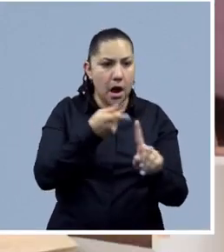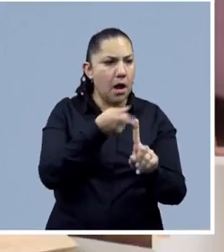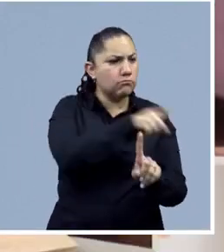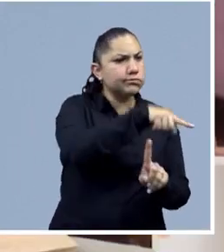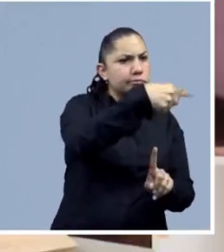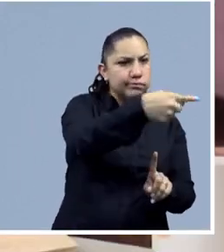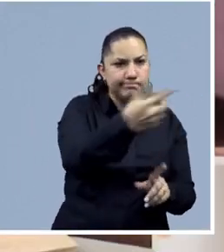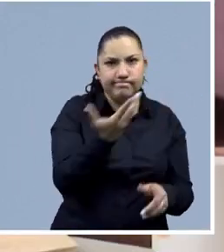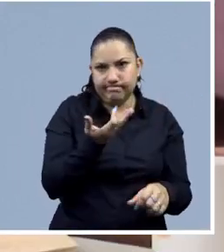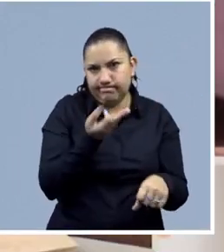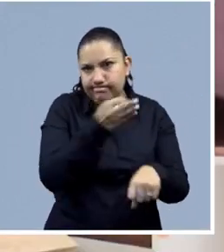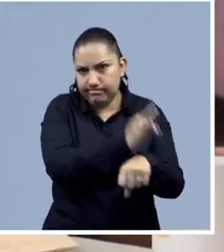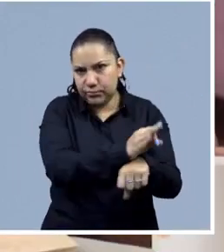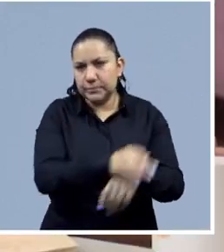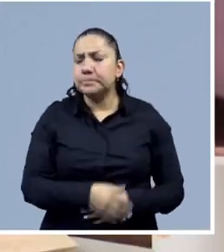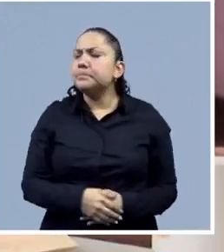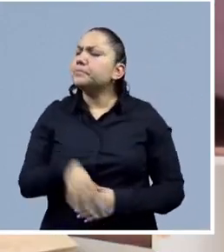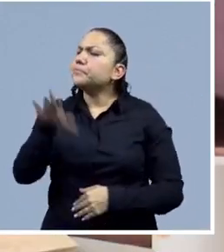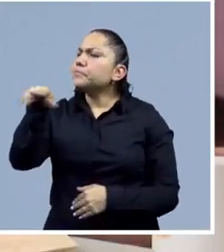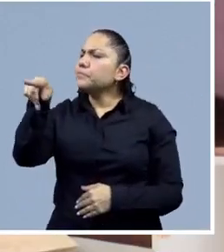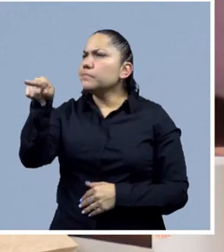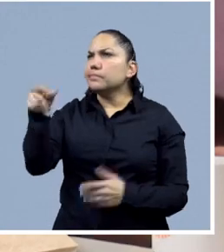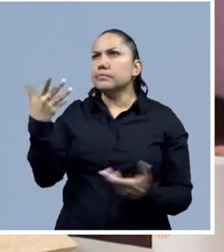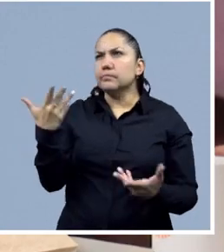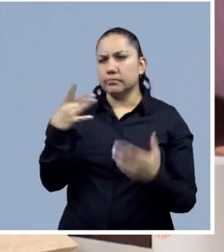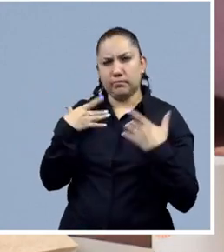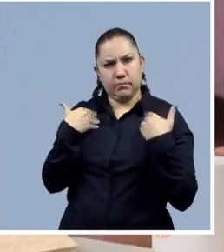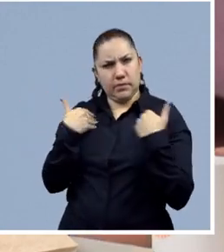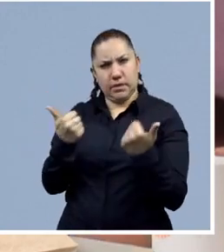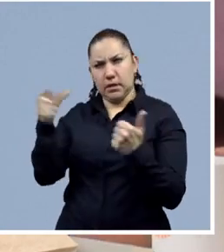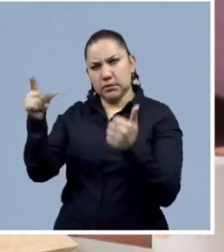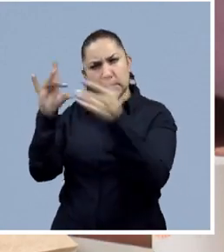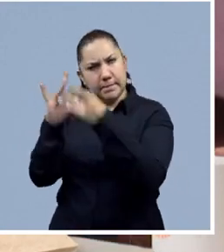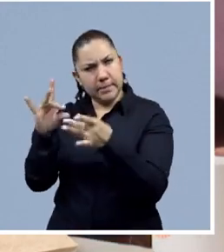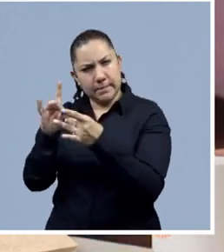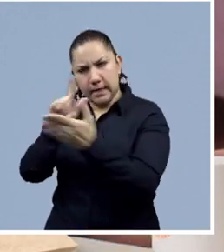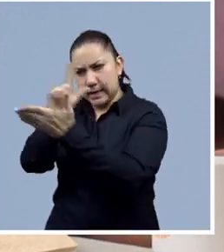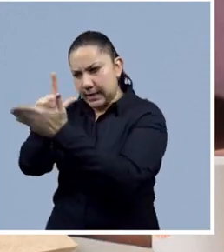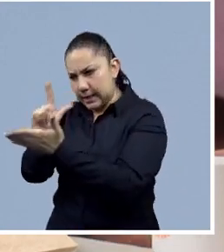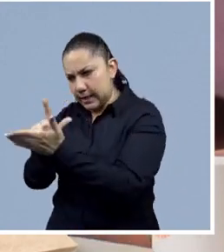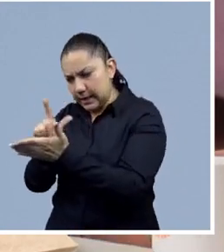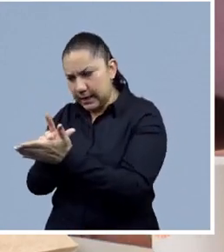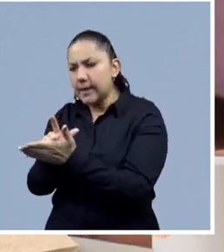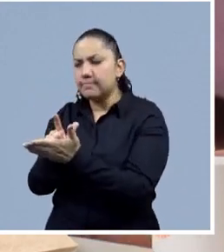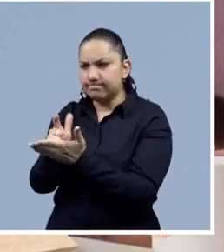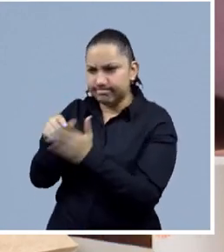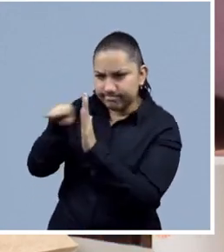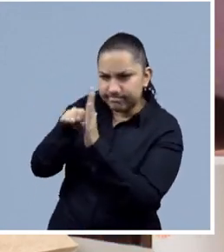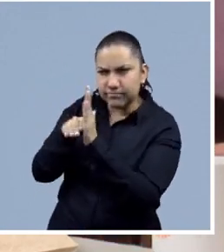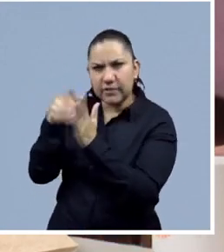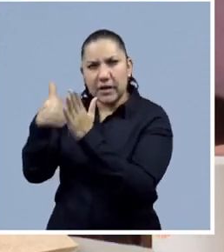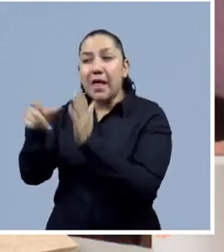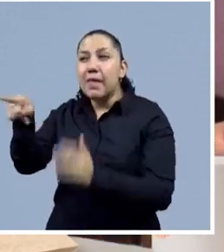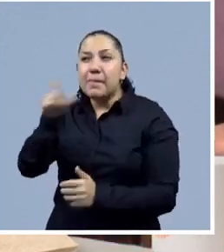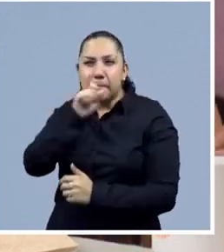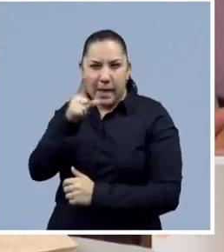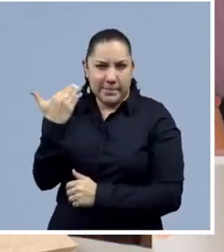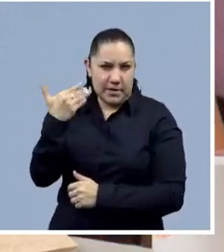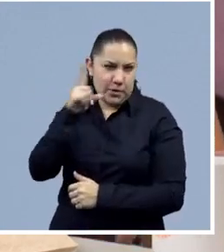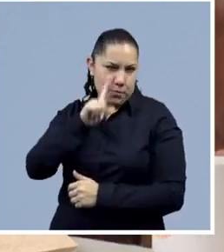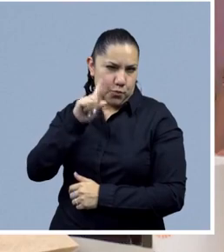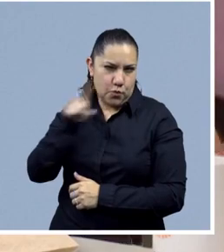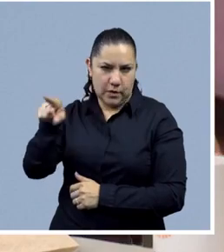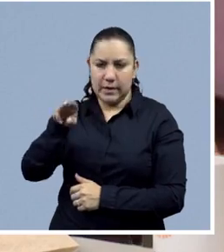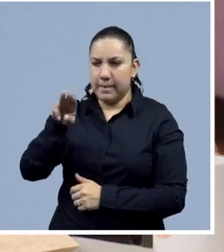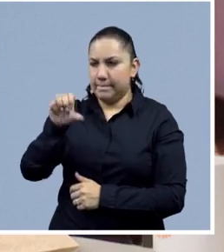Doctora, y retomando esto de los vacíos legales y también del caso que mencionábamos a la introducción de la entrevista de Milagros Mesa, que justamente el